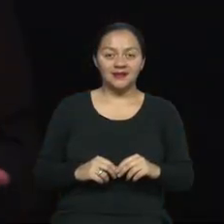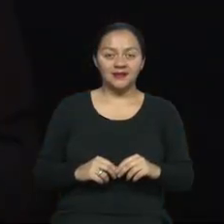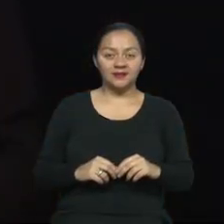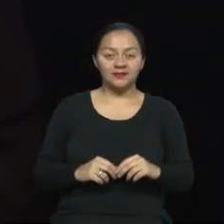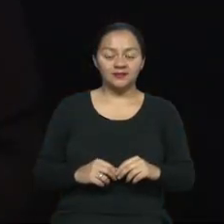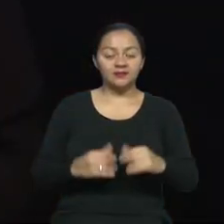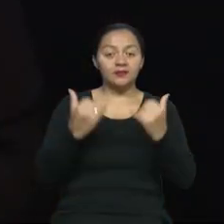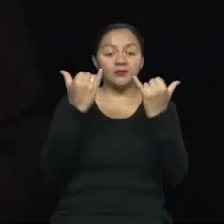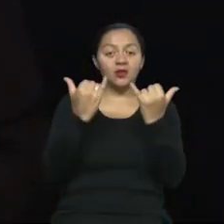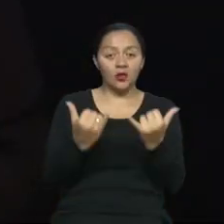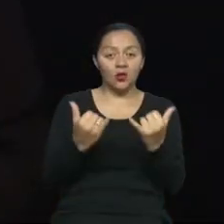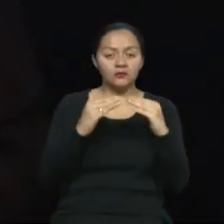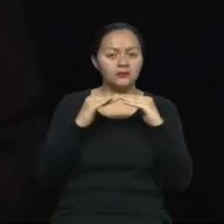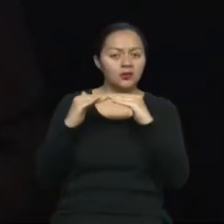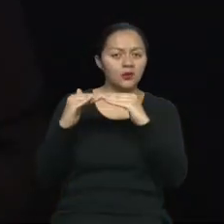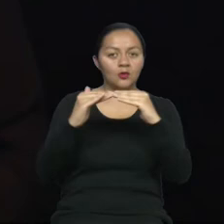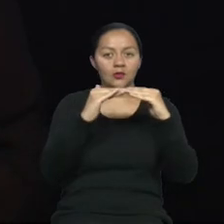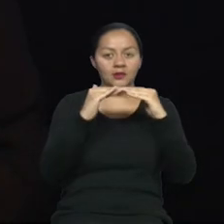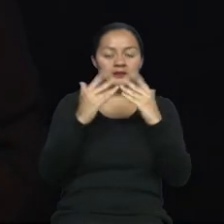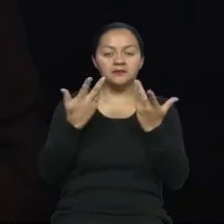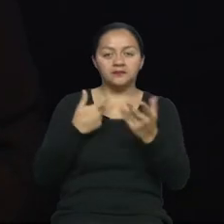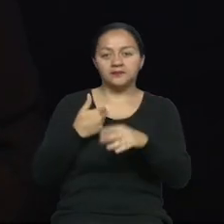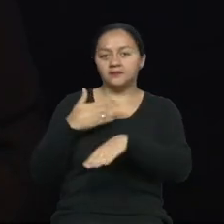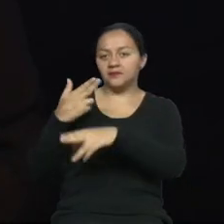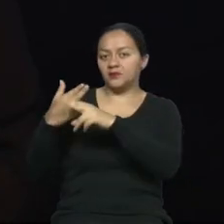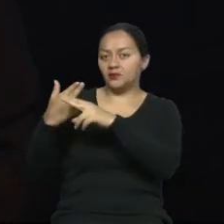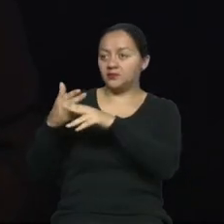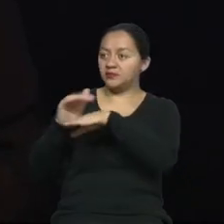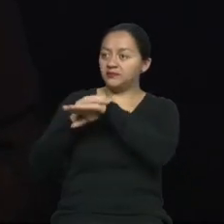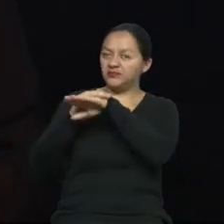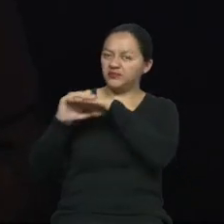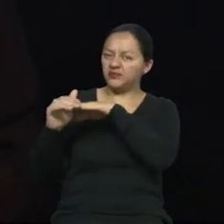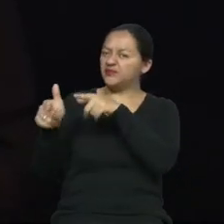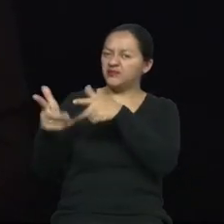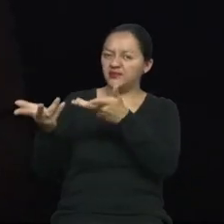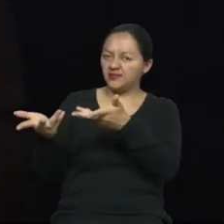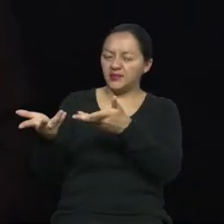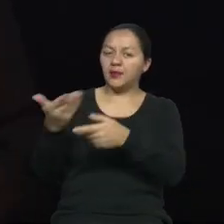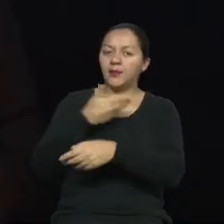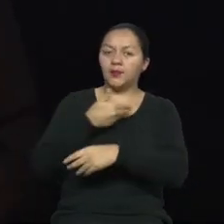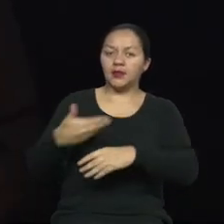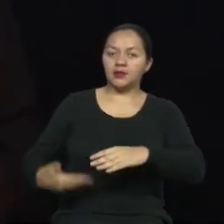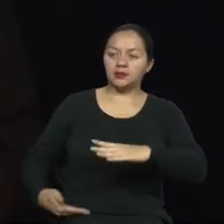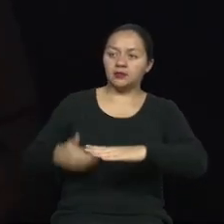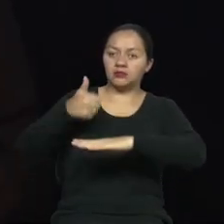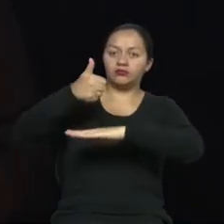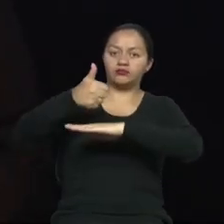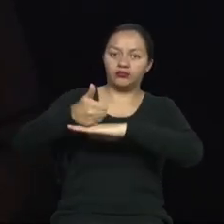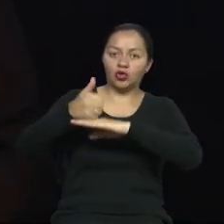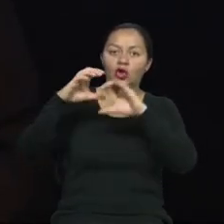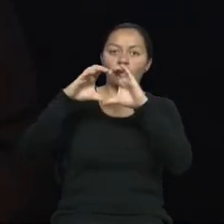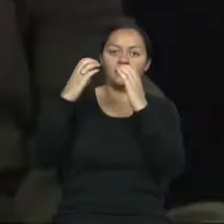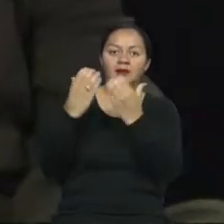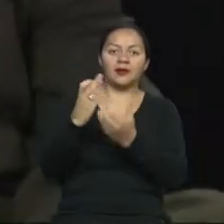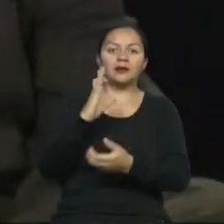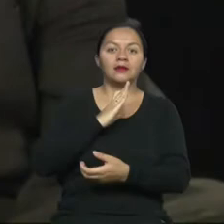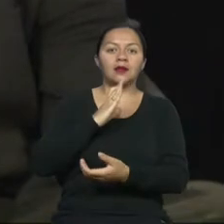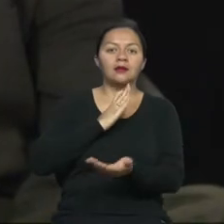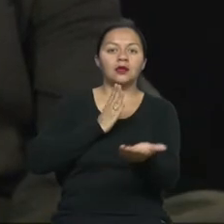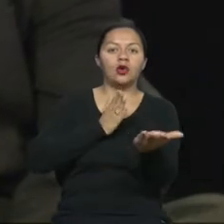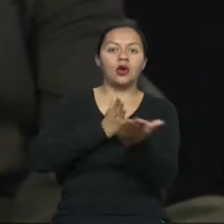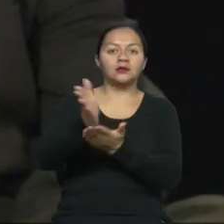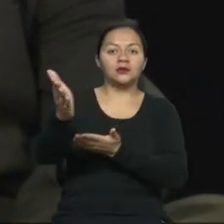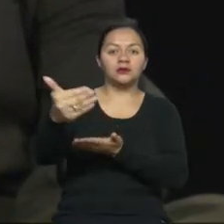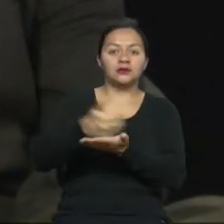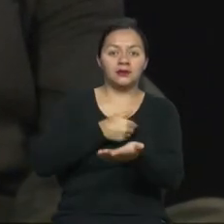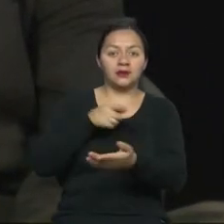Hoy en Construyendo Igualdad nos acompaña Carlos Caicedo. Él preside los comités técnicos INEN de accesibilidad. Bienvenido, Carlos. Muchas gracias, Gaby y